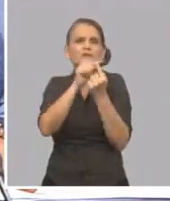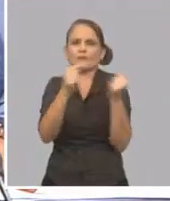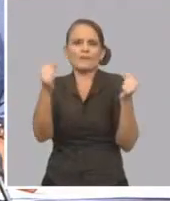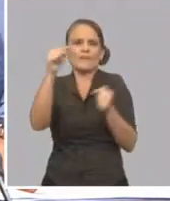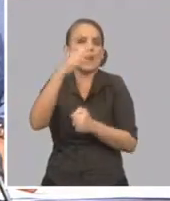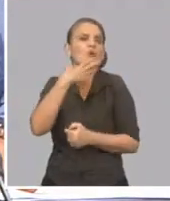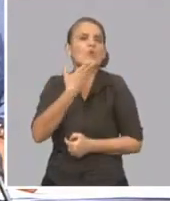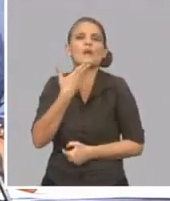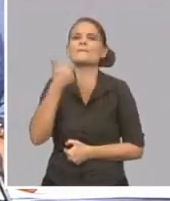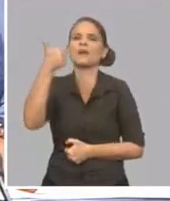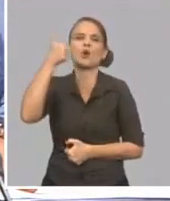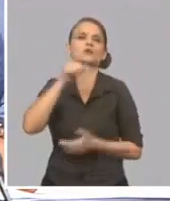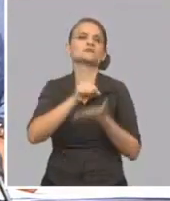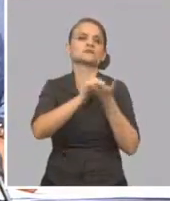un mejor servicio a nuestro pueblo.